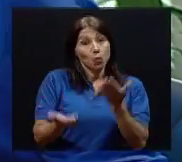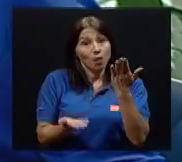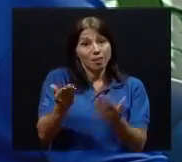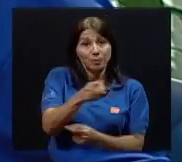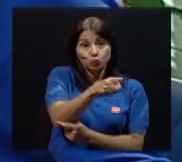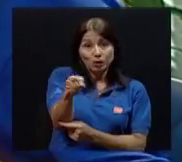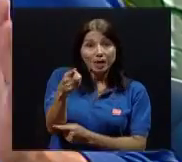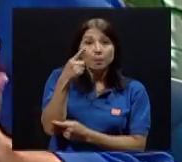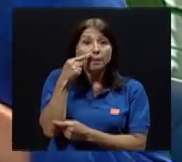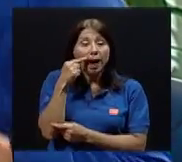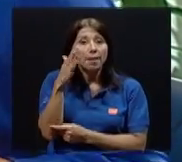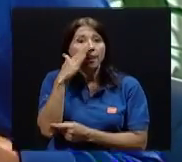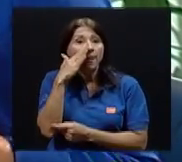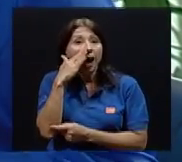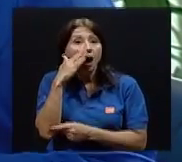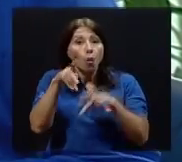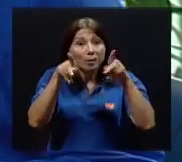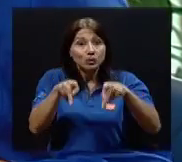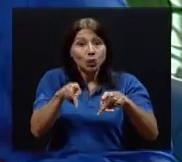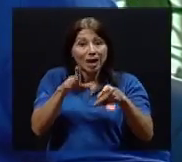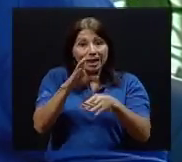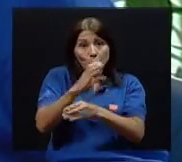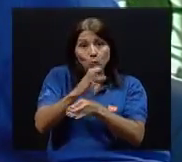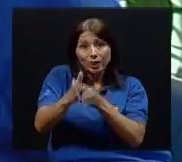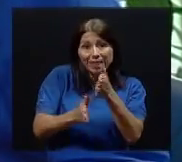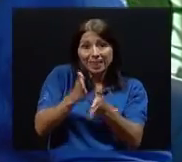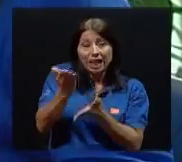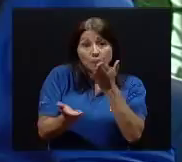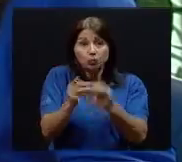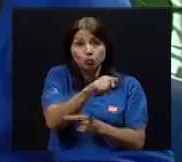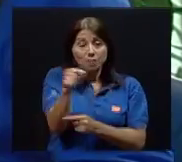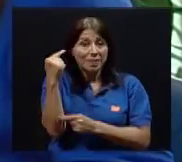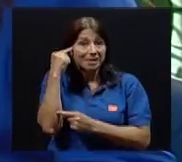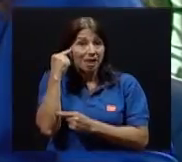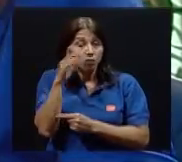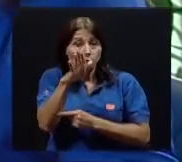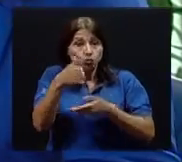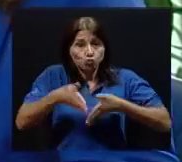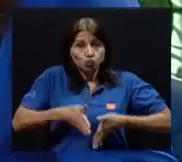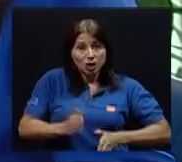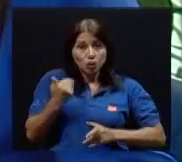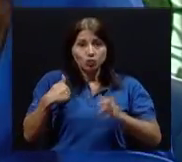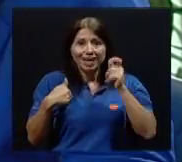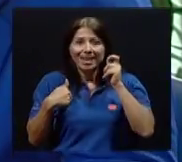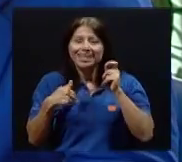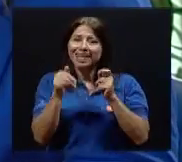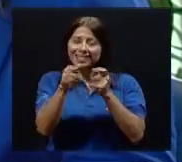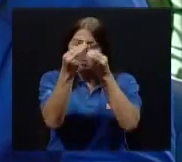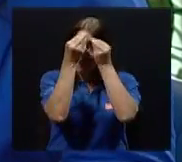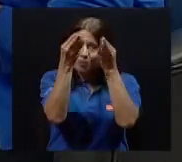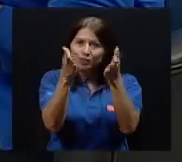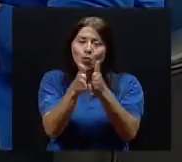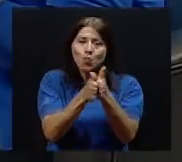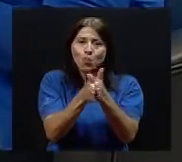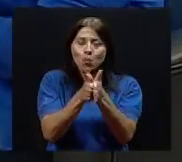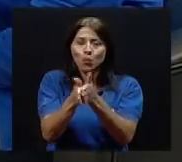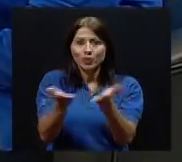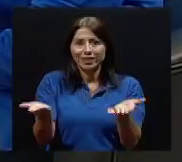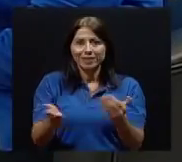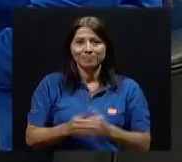papá, mamá, cuidadora o cuidadora, esté pensando en sus hijos y en sus hijas y esta información le va a ser de mucha utilidad. Claro.